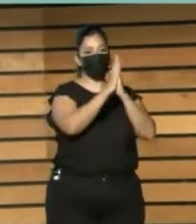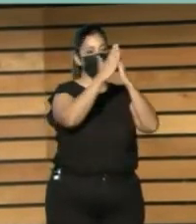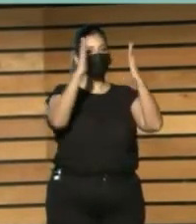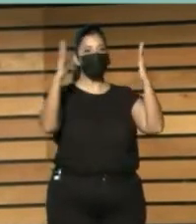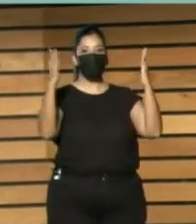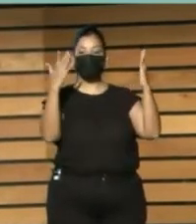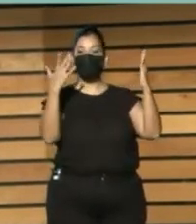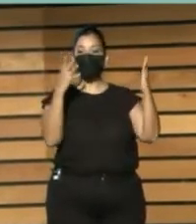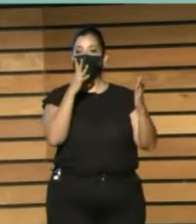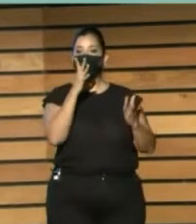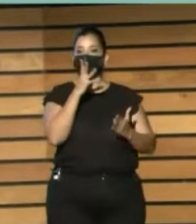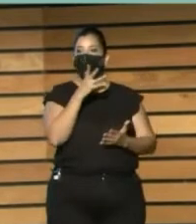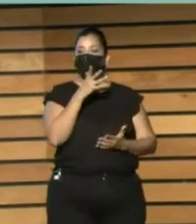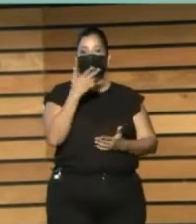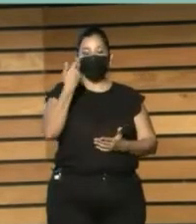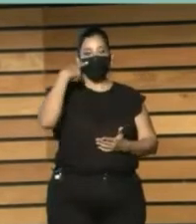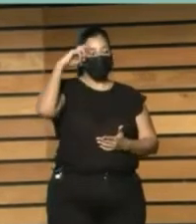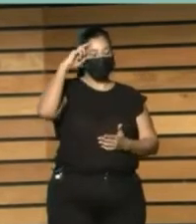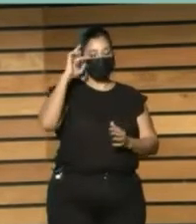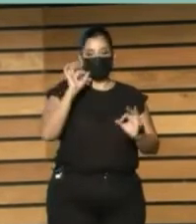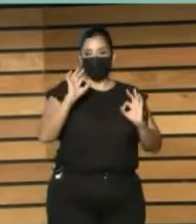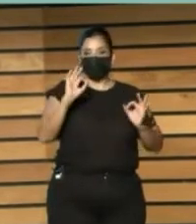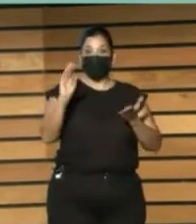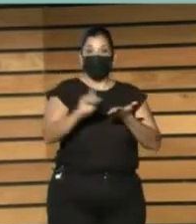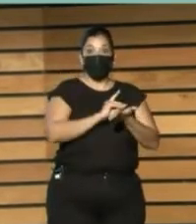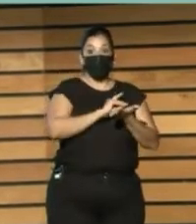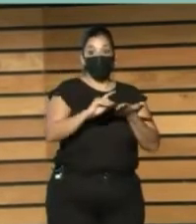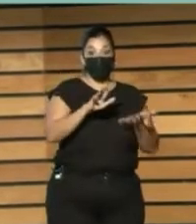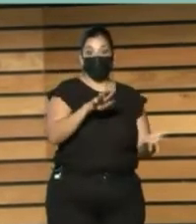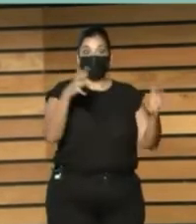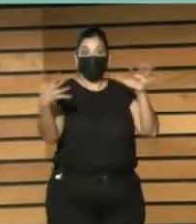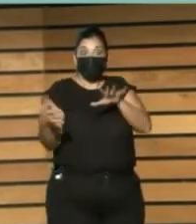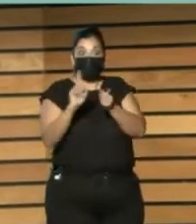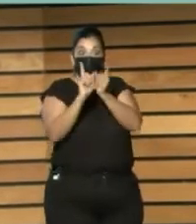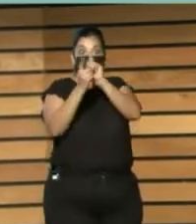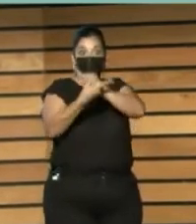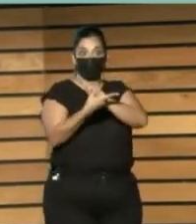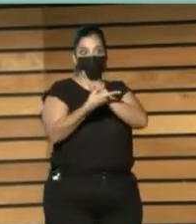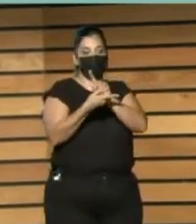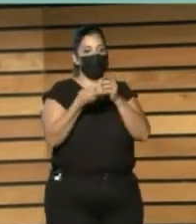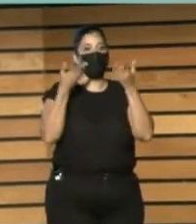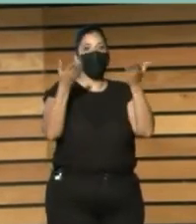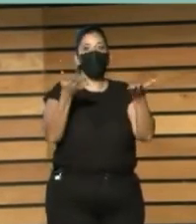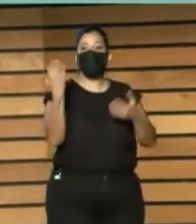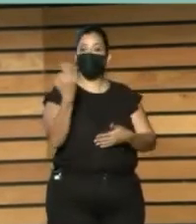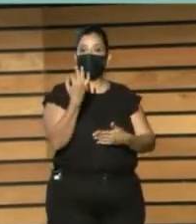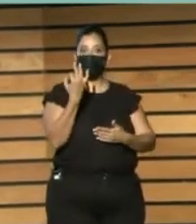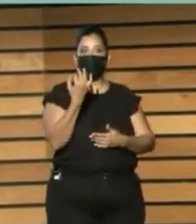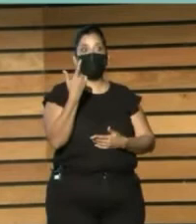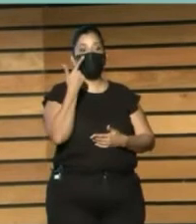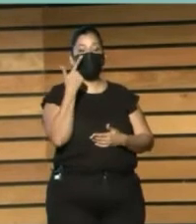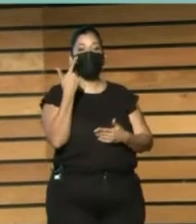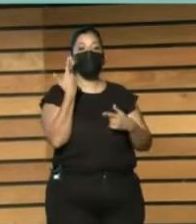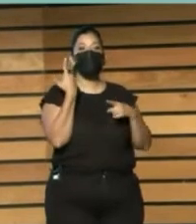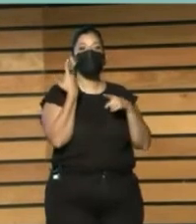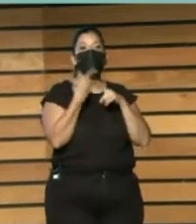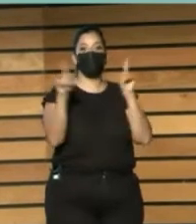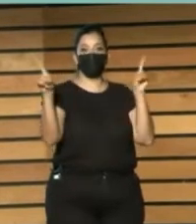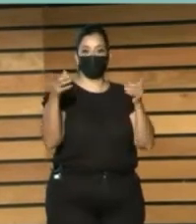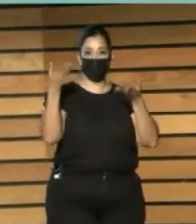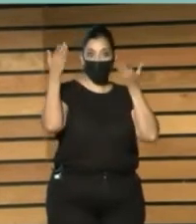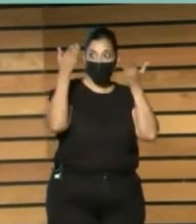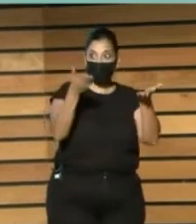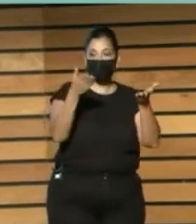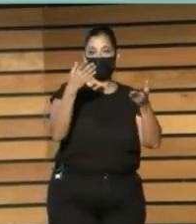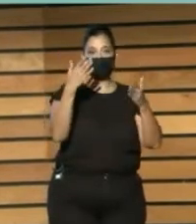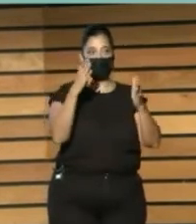digitalización Abre Una serie De posibilidades Que nos permiten Cambiar el foco Y el enfoque Desde